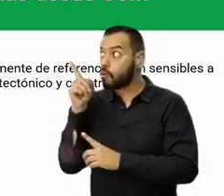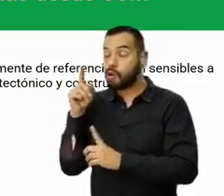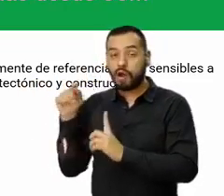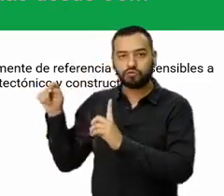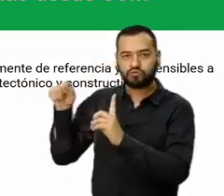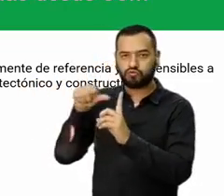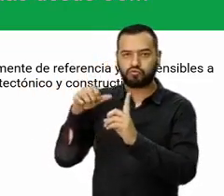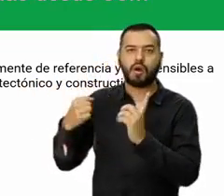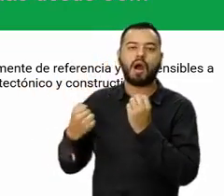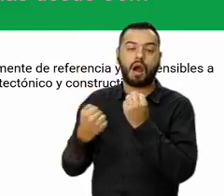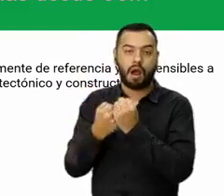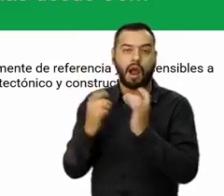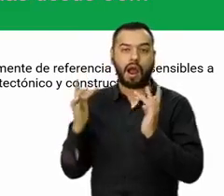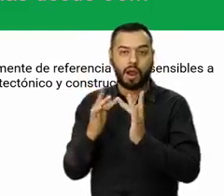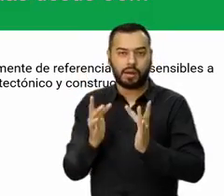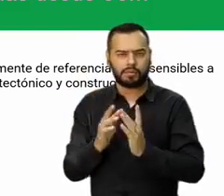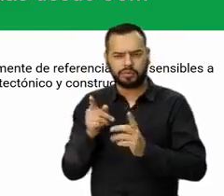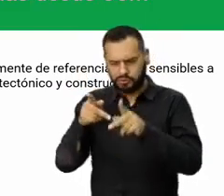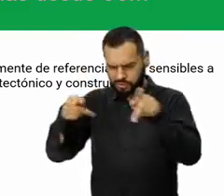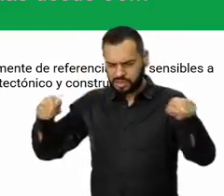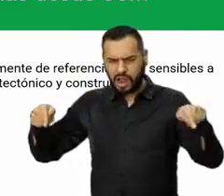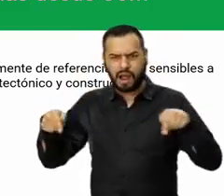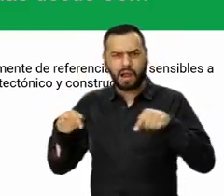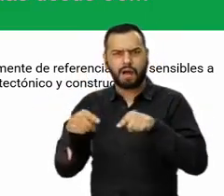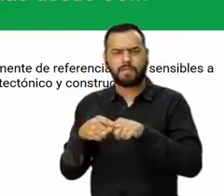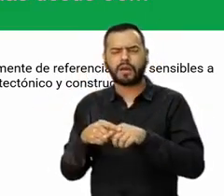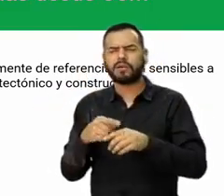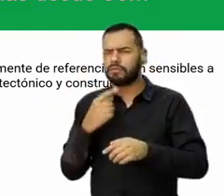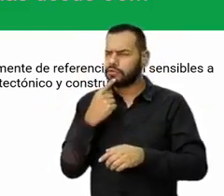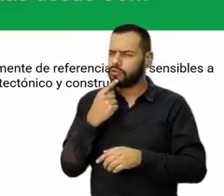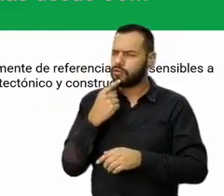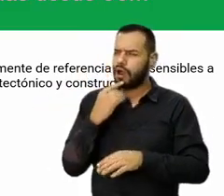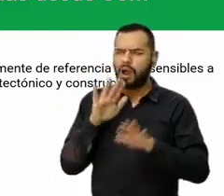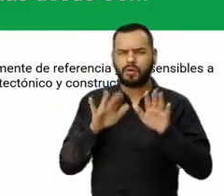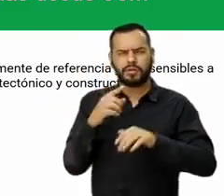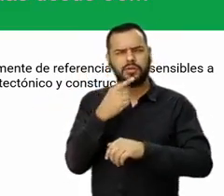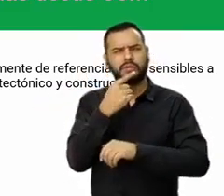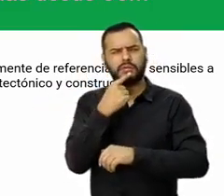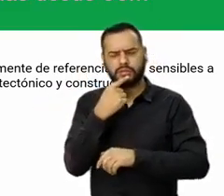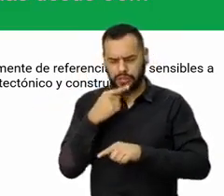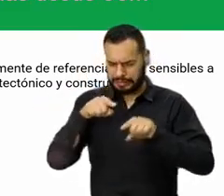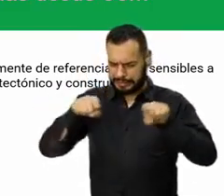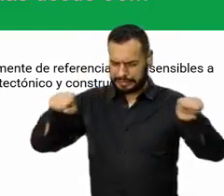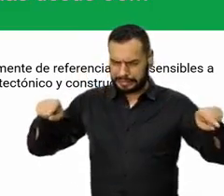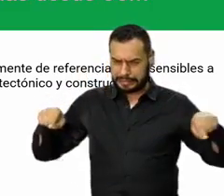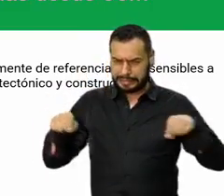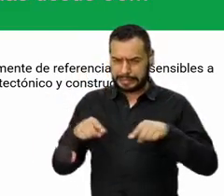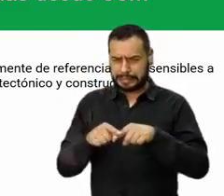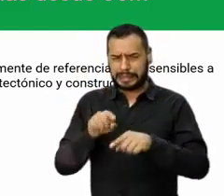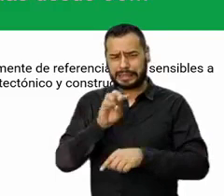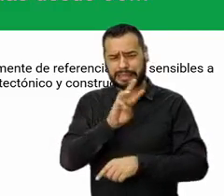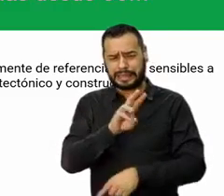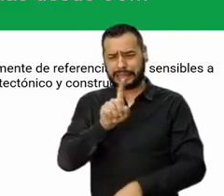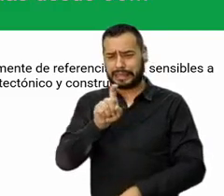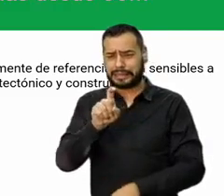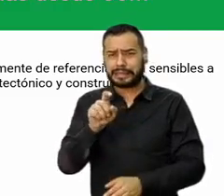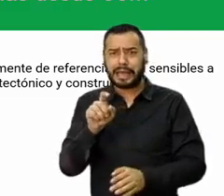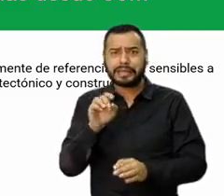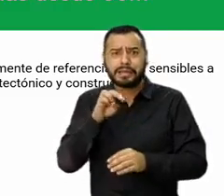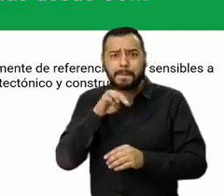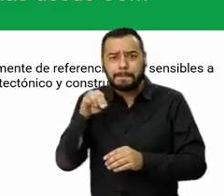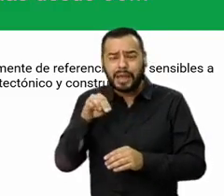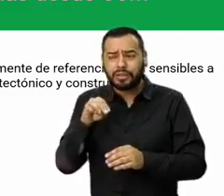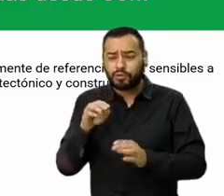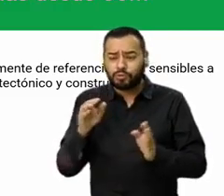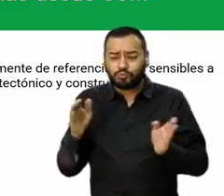¿Qué ventajas tienes? Es un apartamento que muchas veces dice uno, uy, pero es que un área construida a 36 metros es muy pequeña.